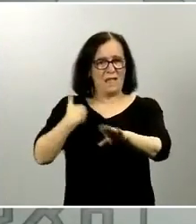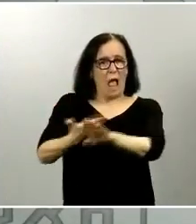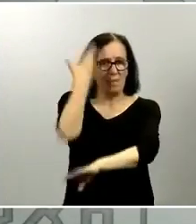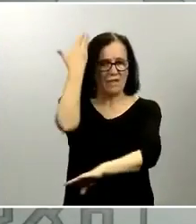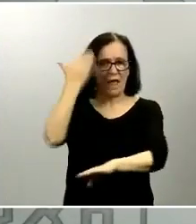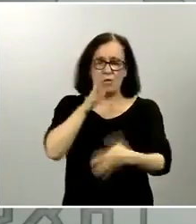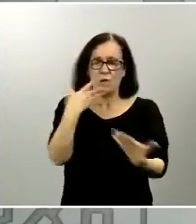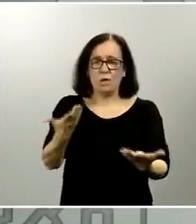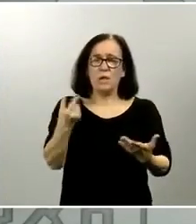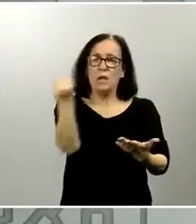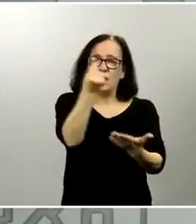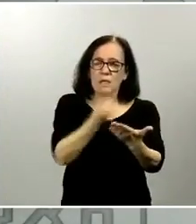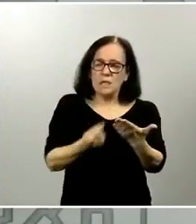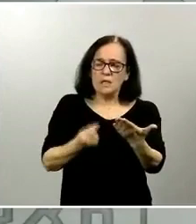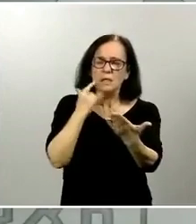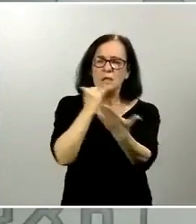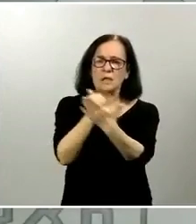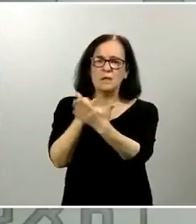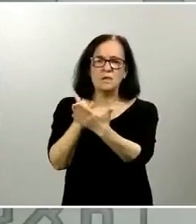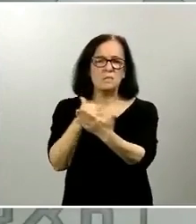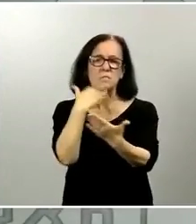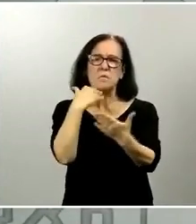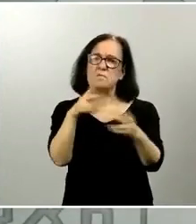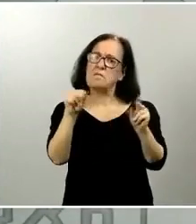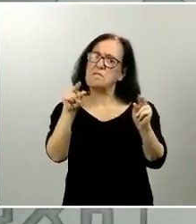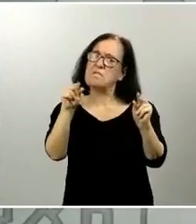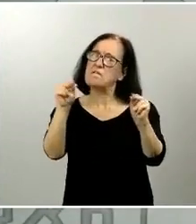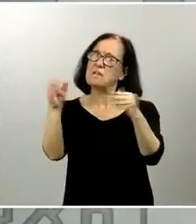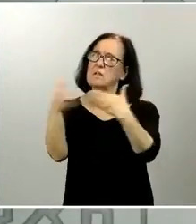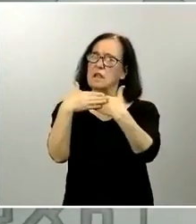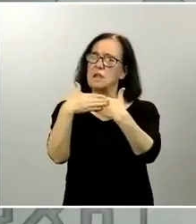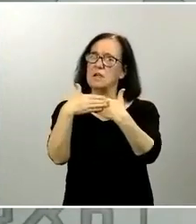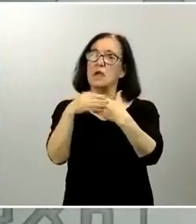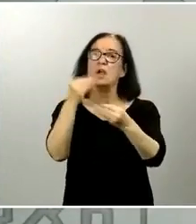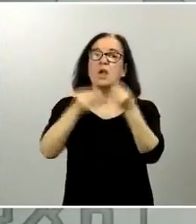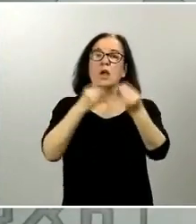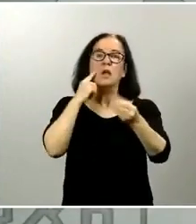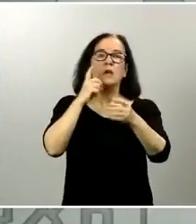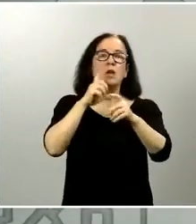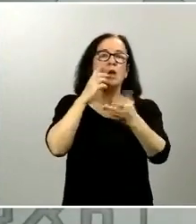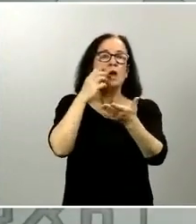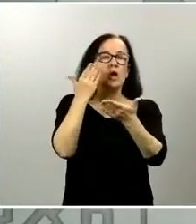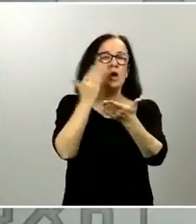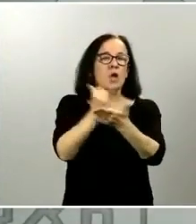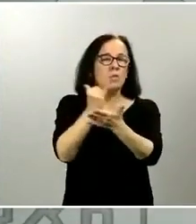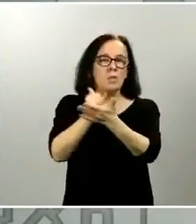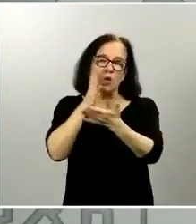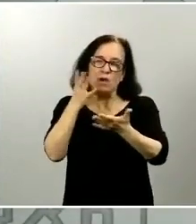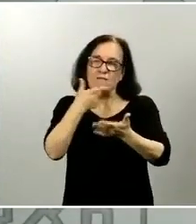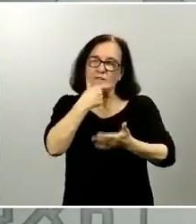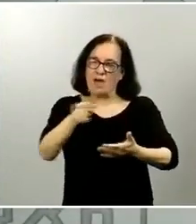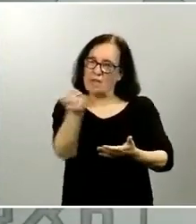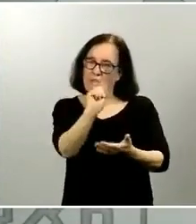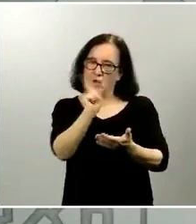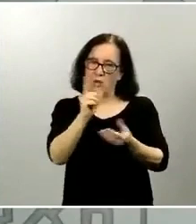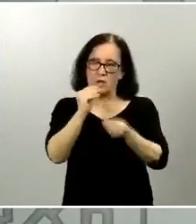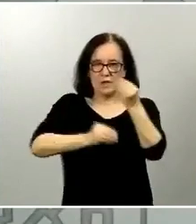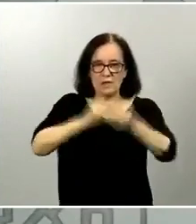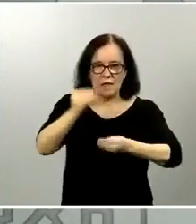diseño ya está prácticamente cerrado la logística de todo este tipo de estudios no es fácil se están poniendo